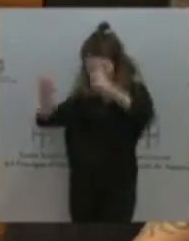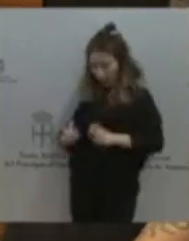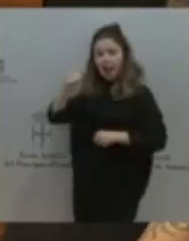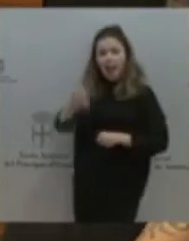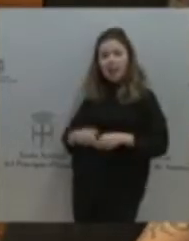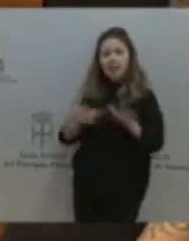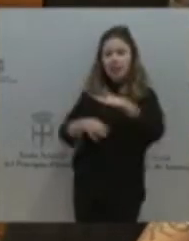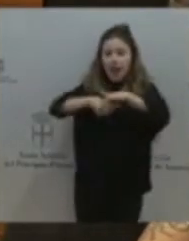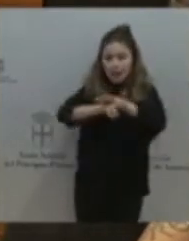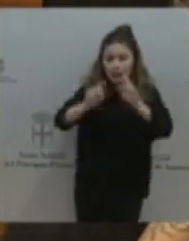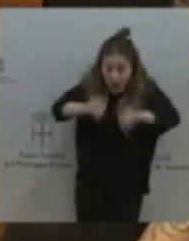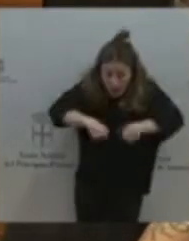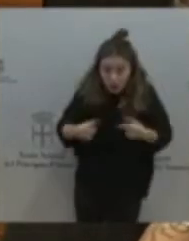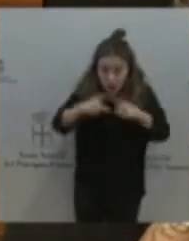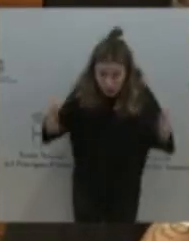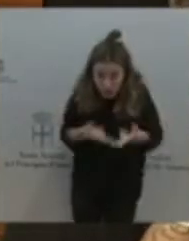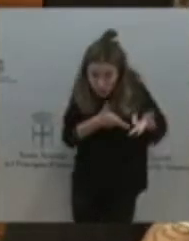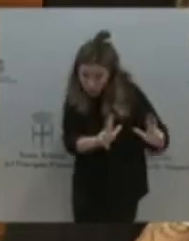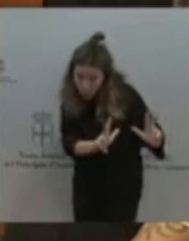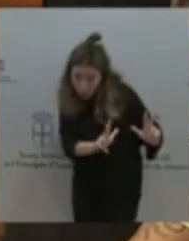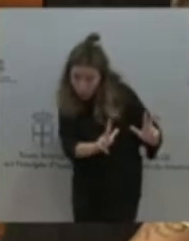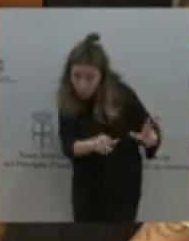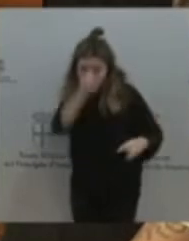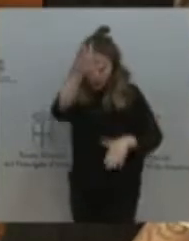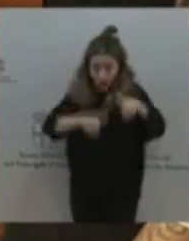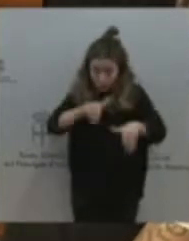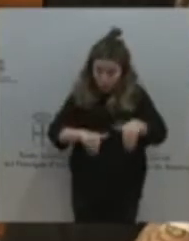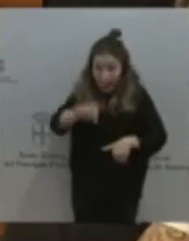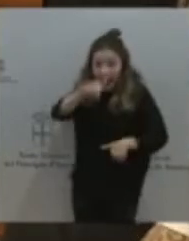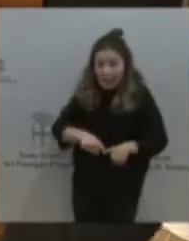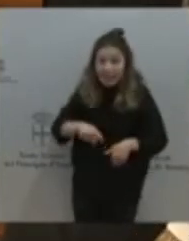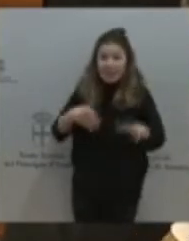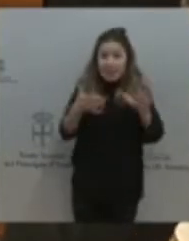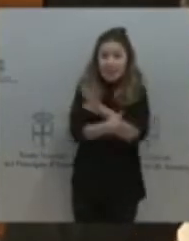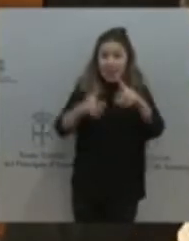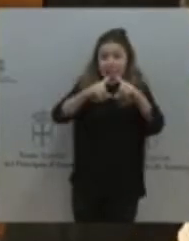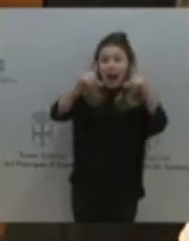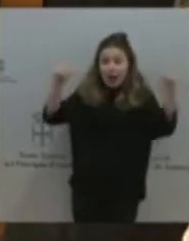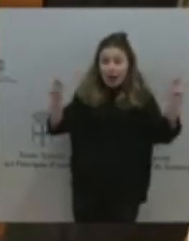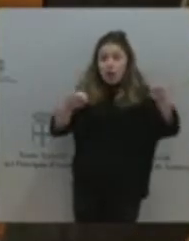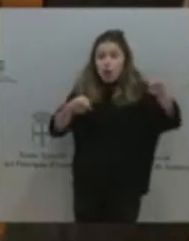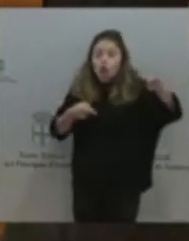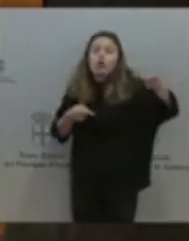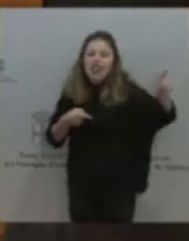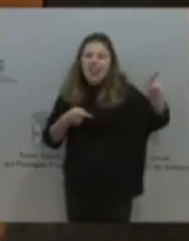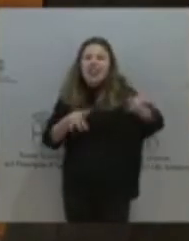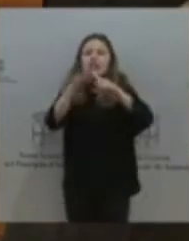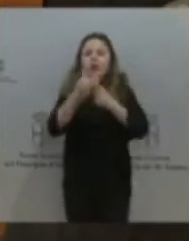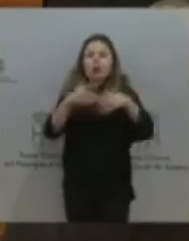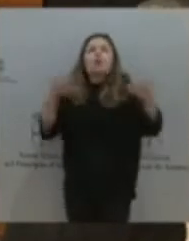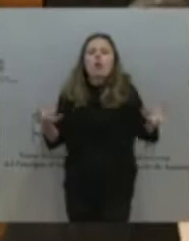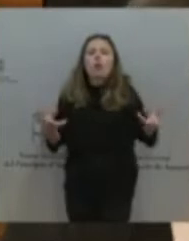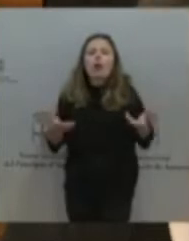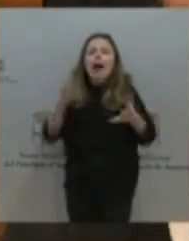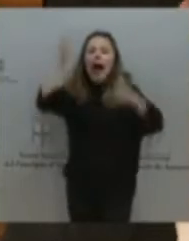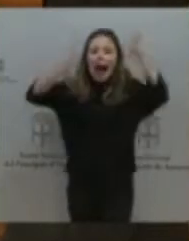La mina de Salave, donde aquí no va a quedar absolutamente nada. ¿Conóce usted qué es lo que ocurre, qué pasa con la ganadería cuando hay una mina cerca? ¿Sabe usted que